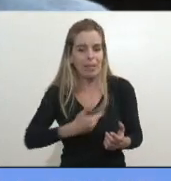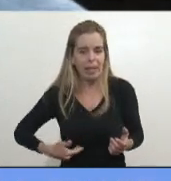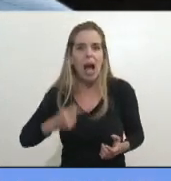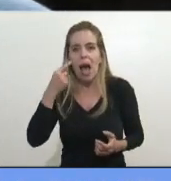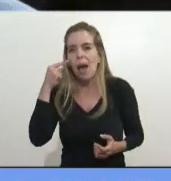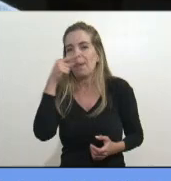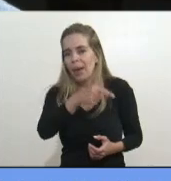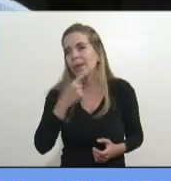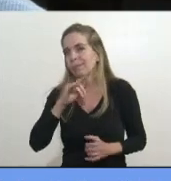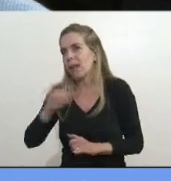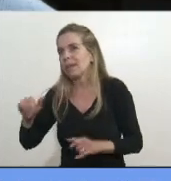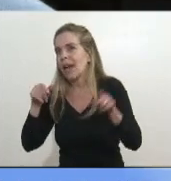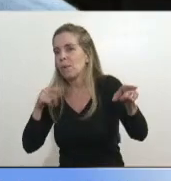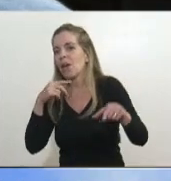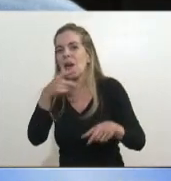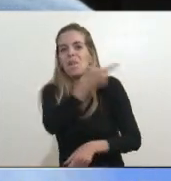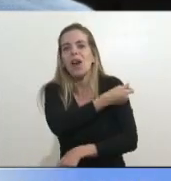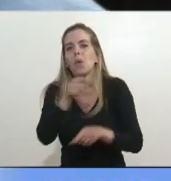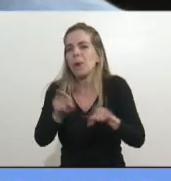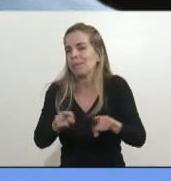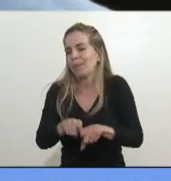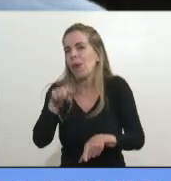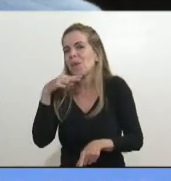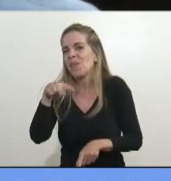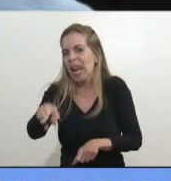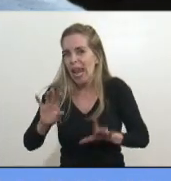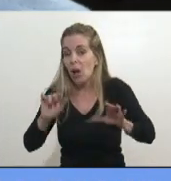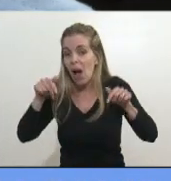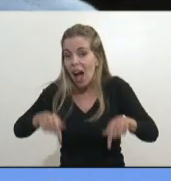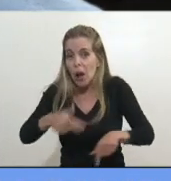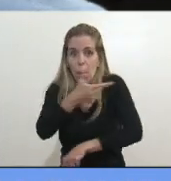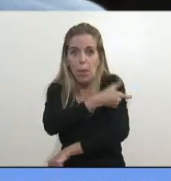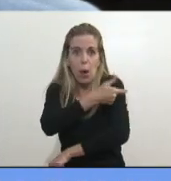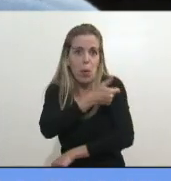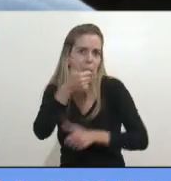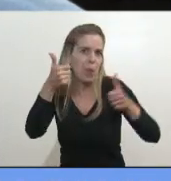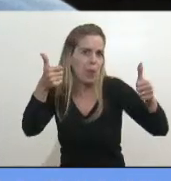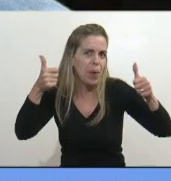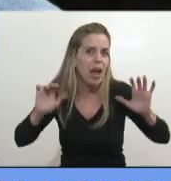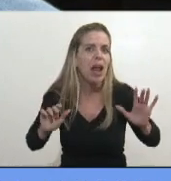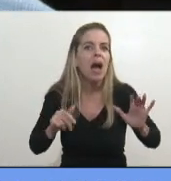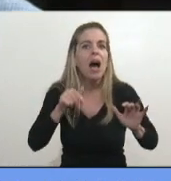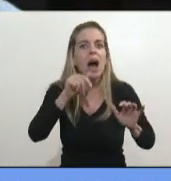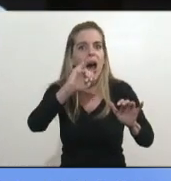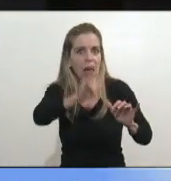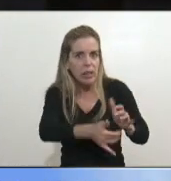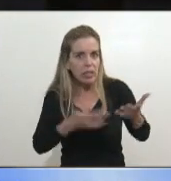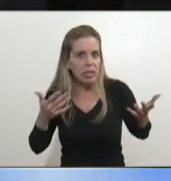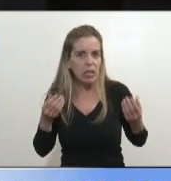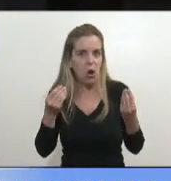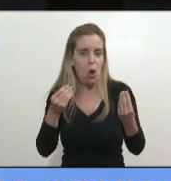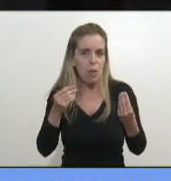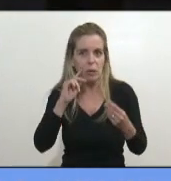¿vieron que le dijimos que la vacuna era un veneno? Ahora como salió bien la vacuna, le dijeron, ahí, fíjate, ahora se está poniendo toda la vacuna,